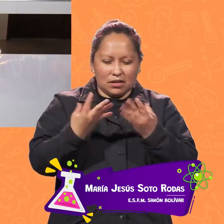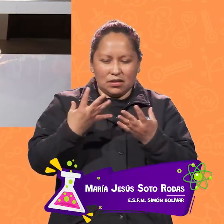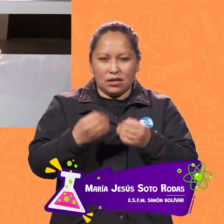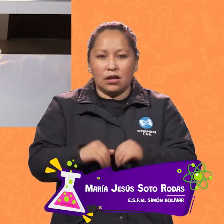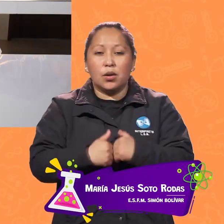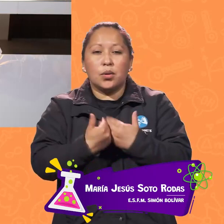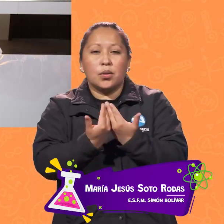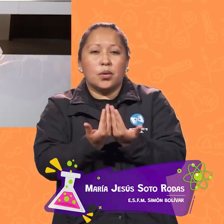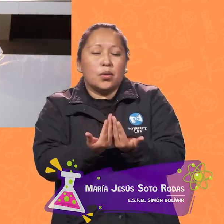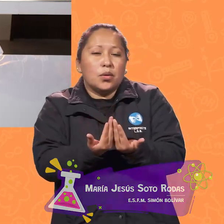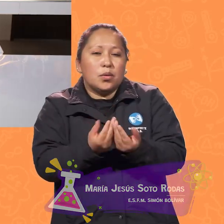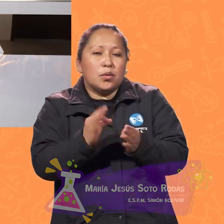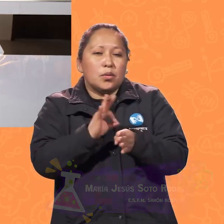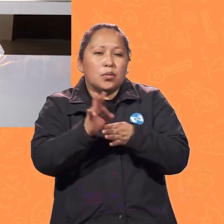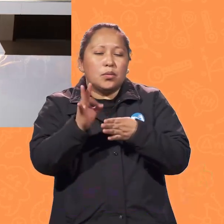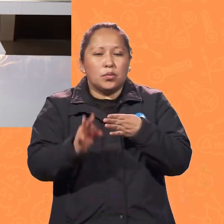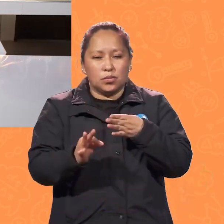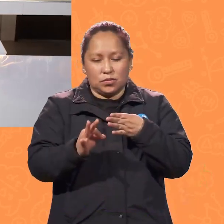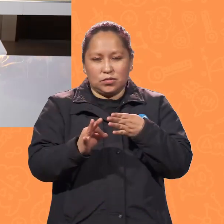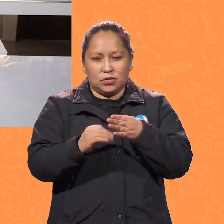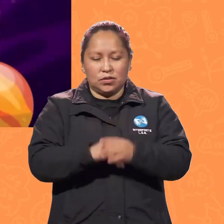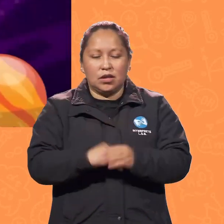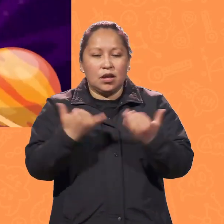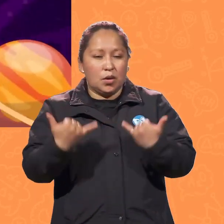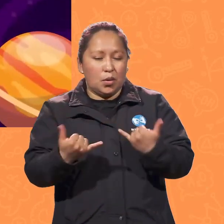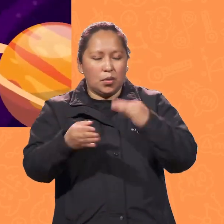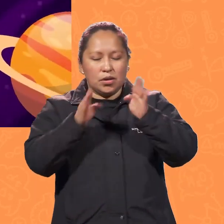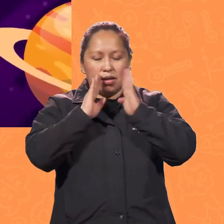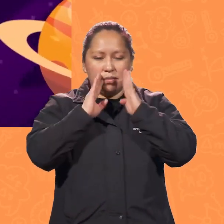Pues hoy hablaremos de esto. ¡Bienvenidos!